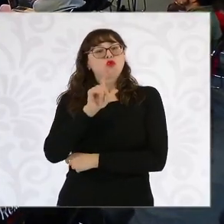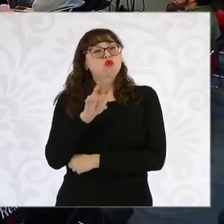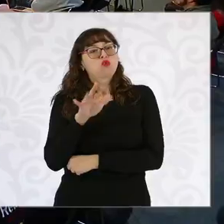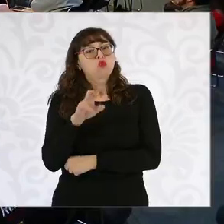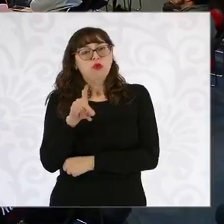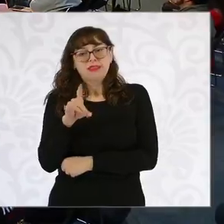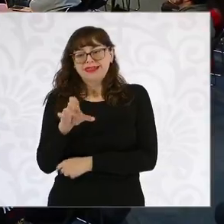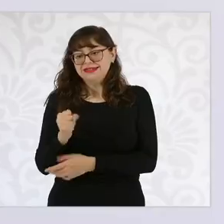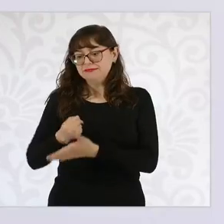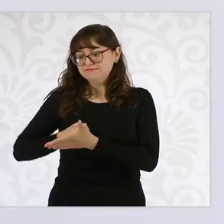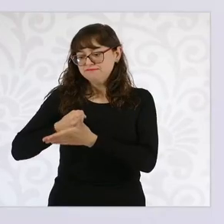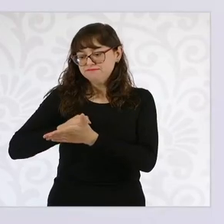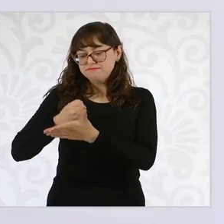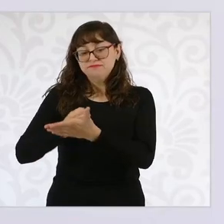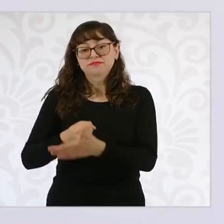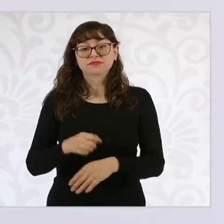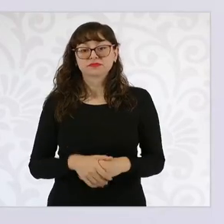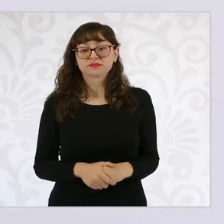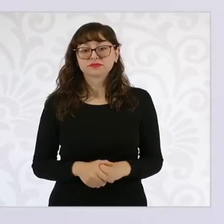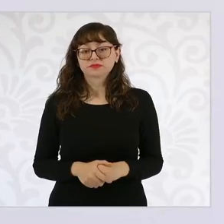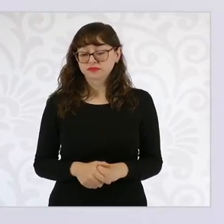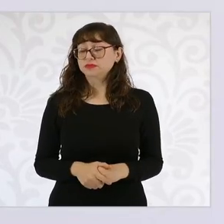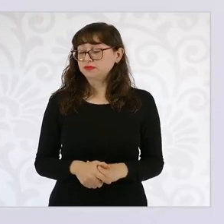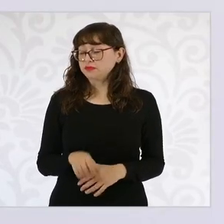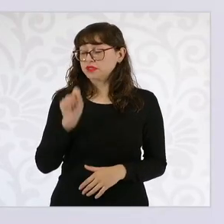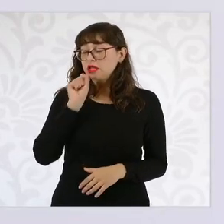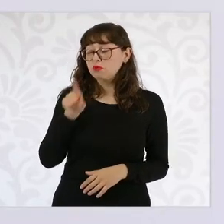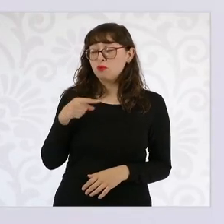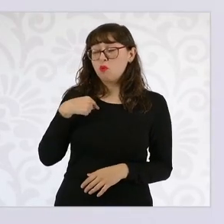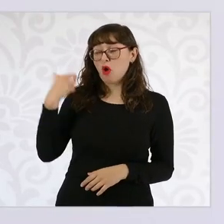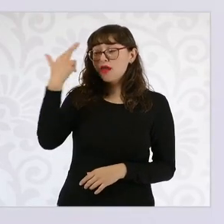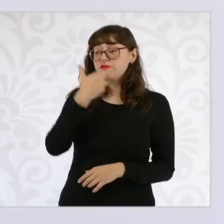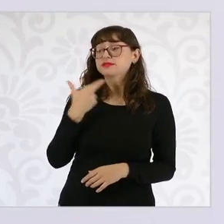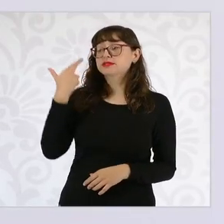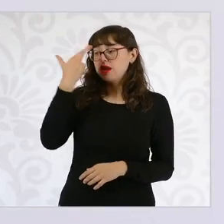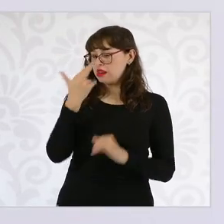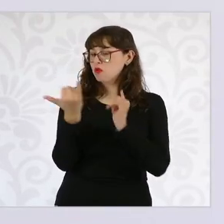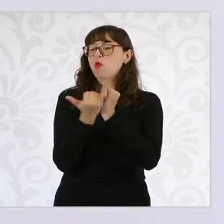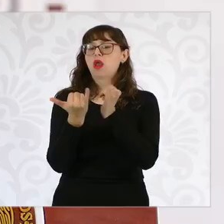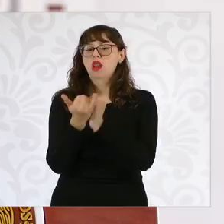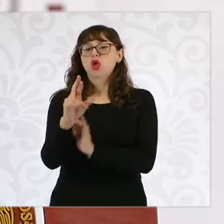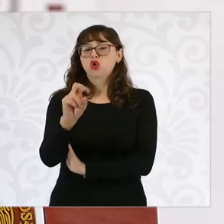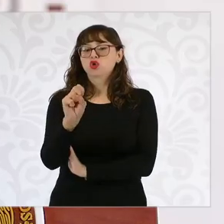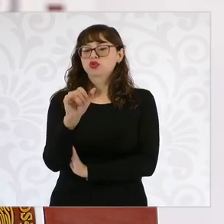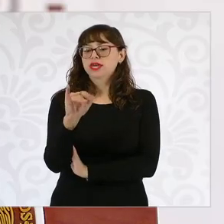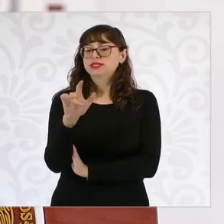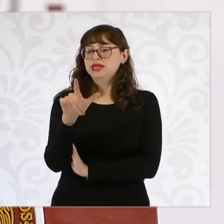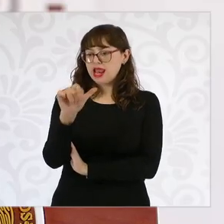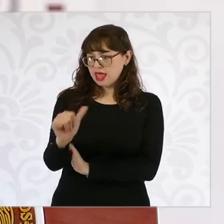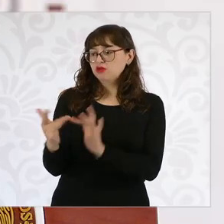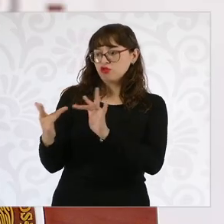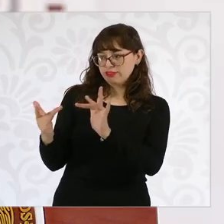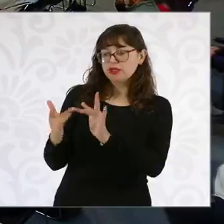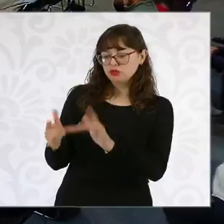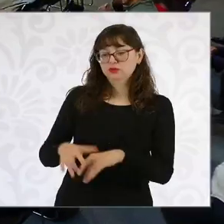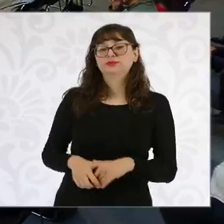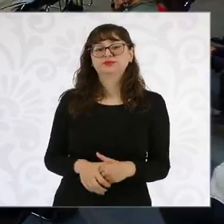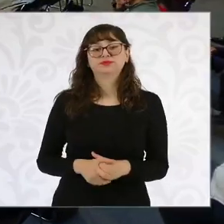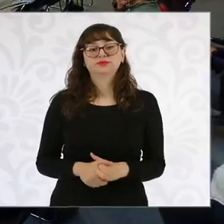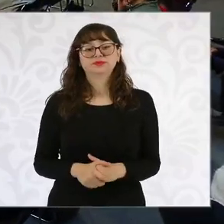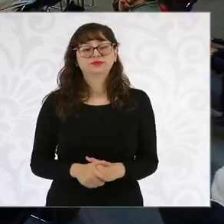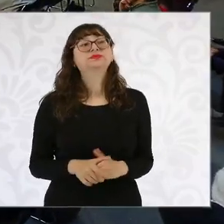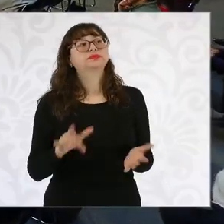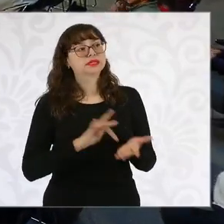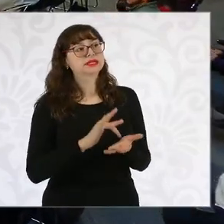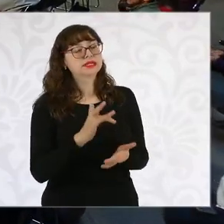justicia en este caso? Lo revisamos también. Voy a pedir a Rosa Isela que pueda entrar en contacto. Muy amable, muchas gracias. Gracias.